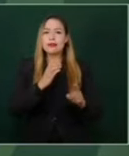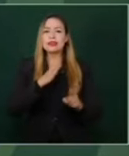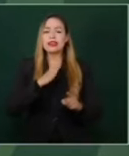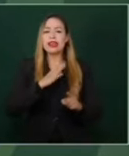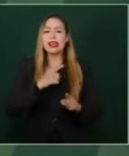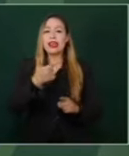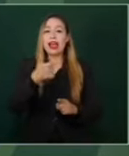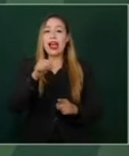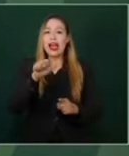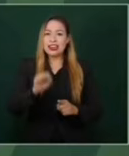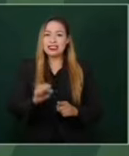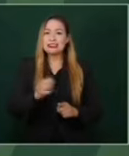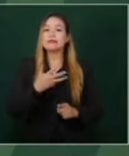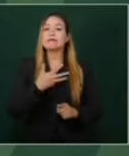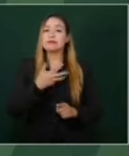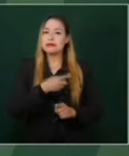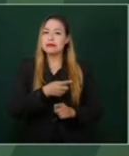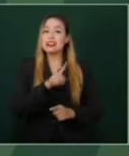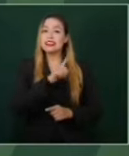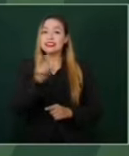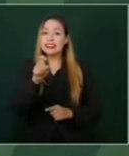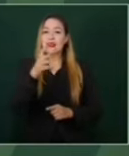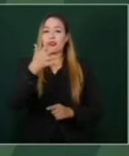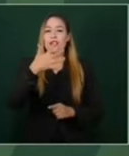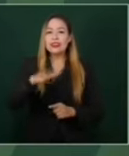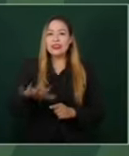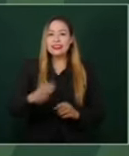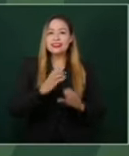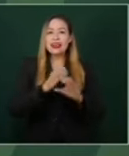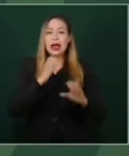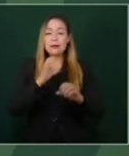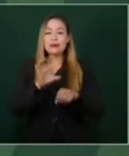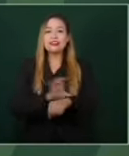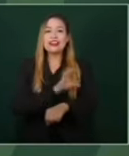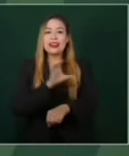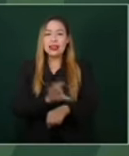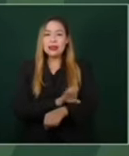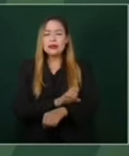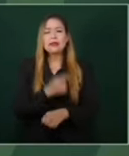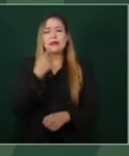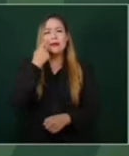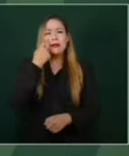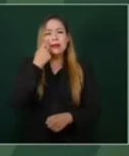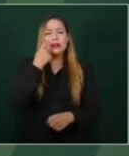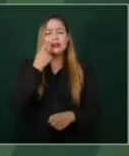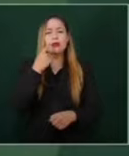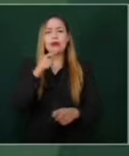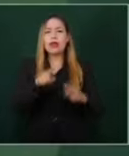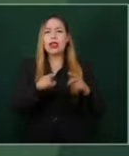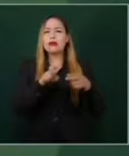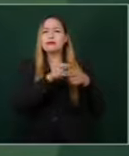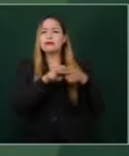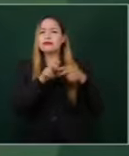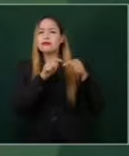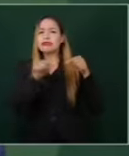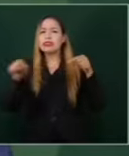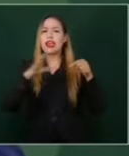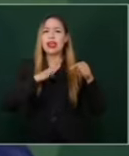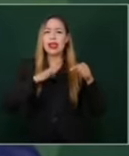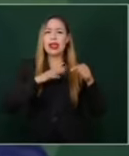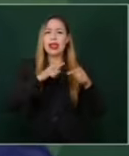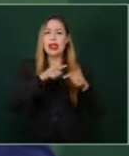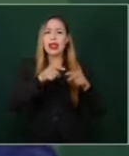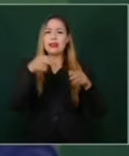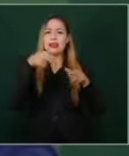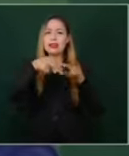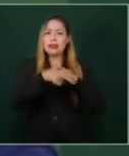camiones eléctricos, licitando la línea 4, 5 y 6 del metro. Vamos